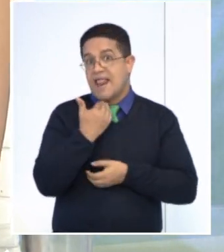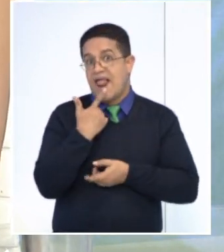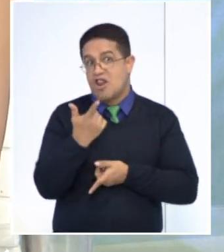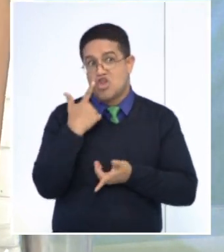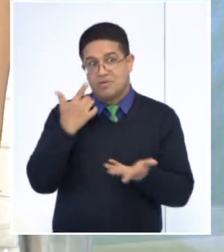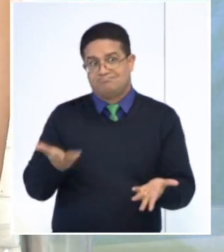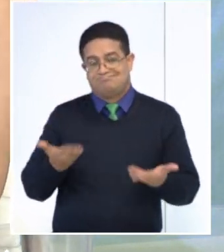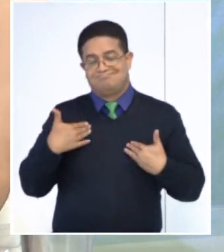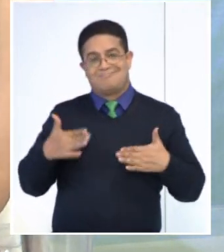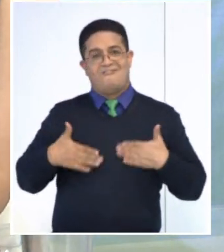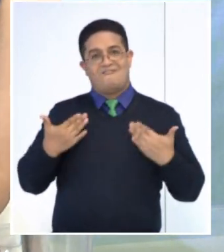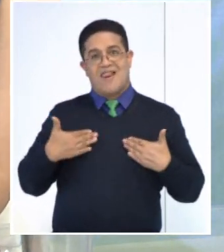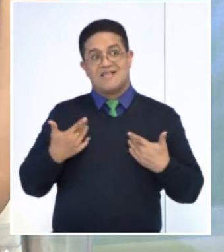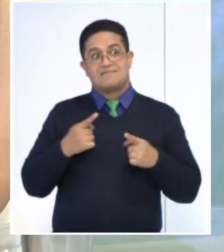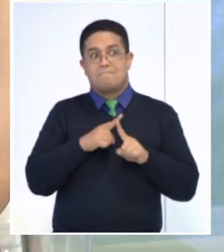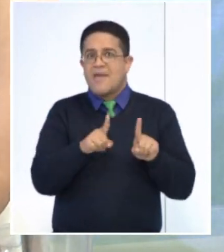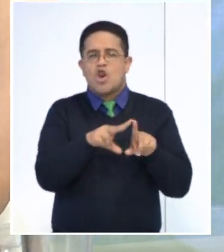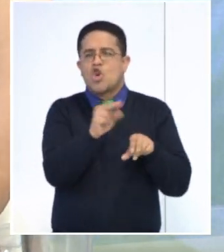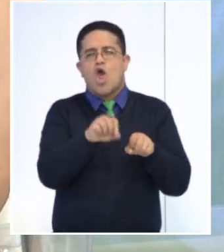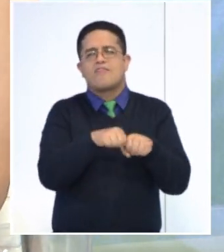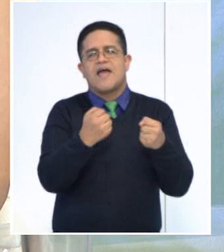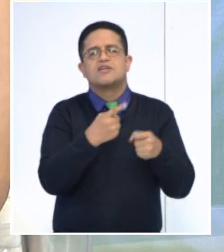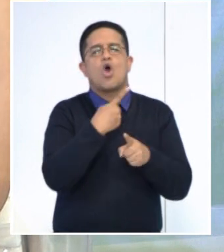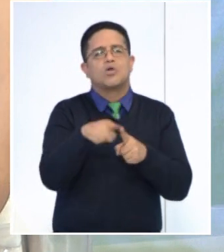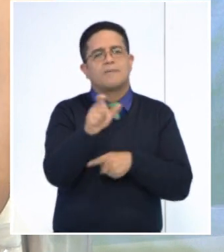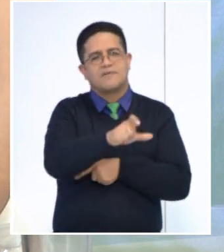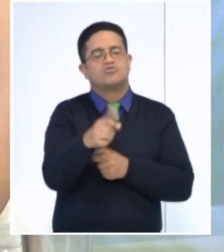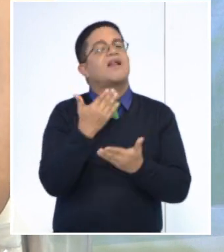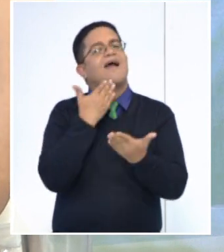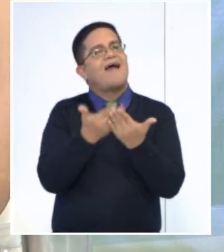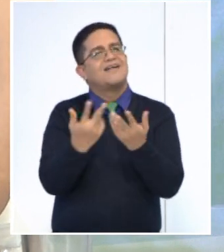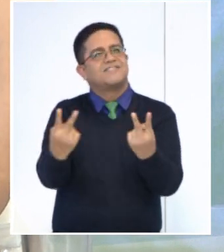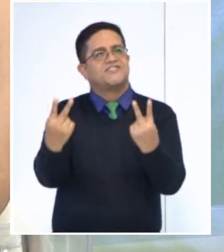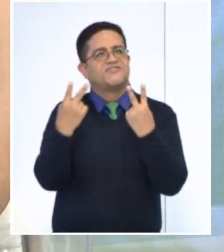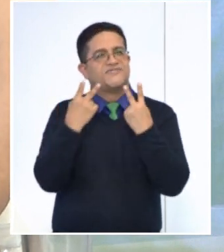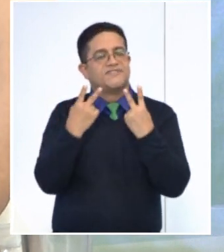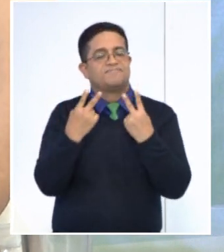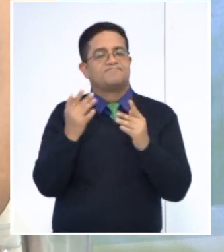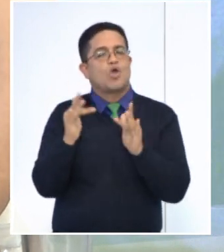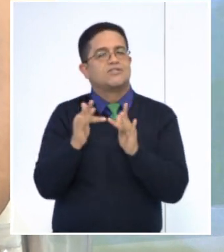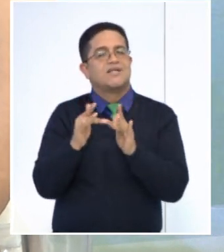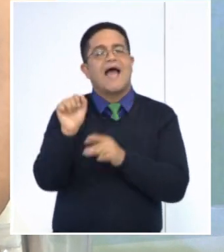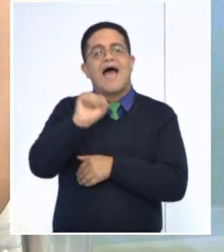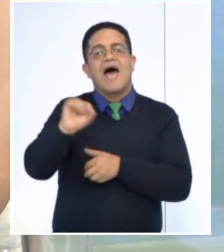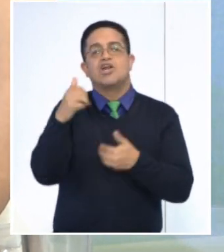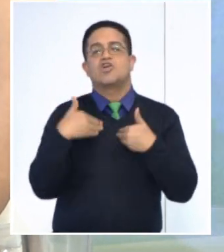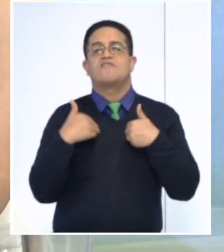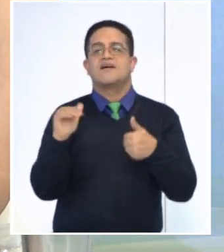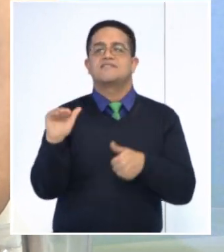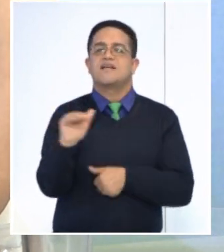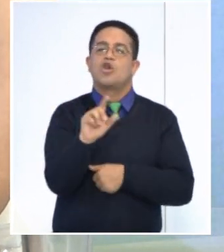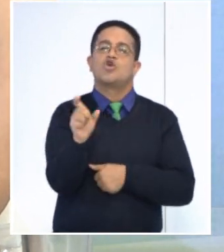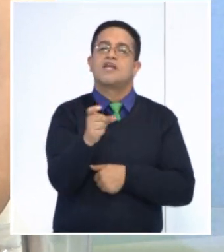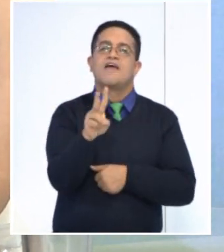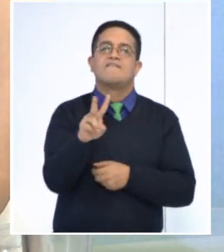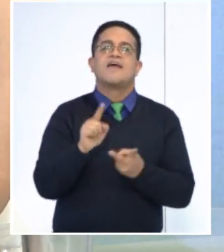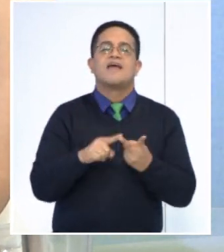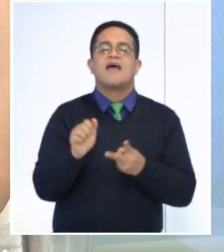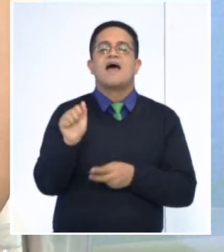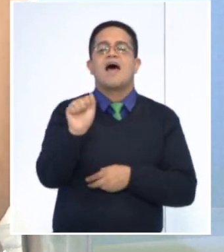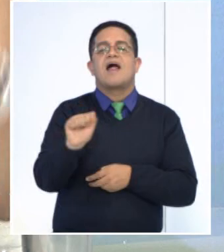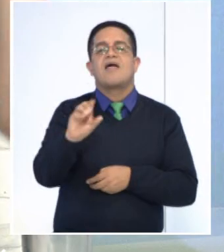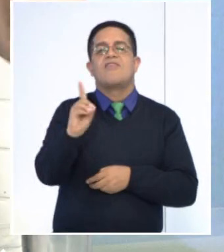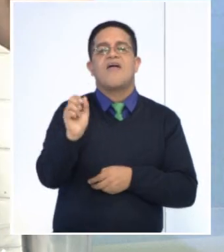felices sin hacerte daño a nadie, por supuesto. Gracias por acompañarnos al día de hoy en nuestras redes sociales, arroba salud-gb,